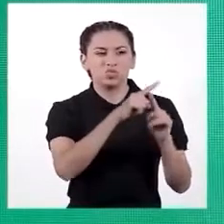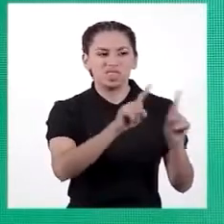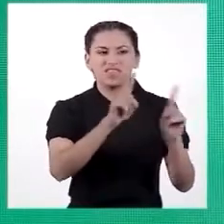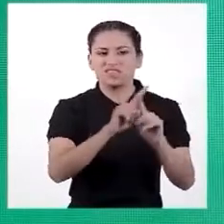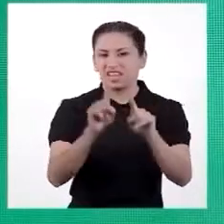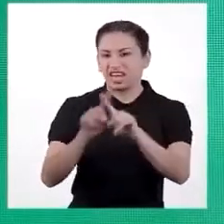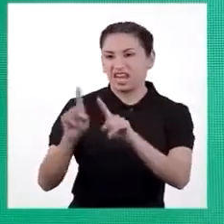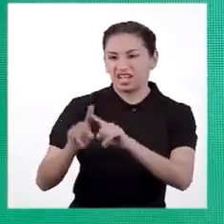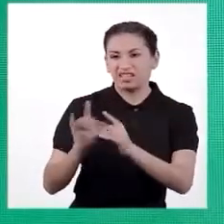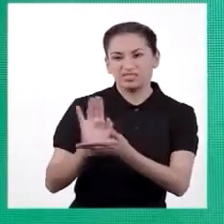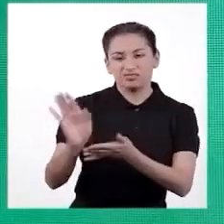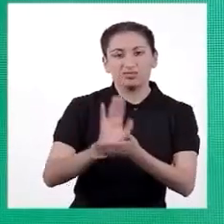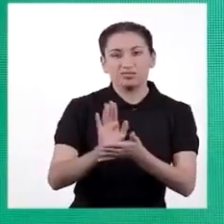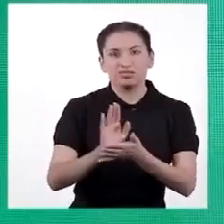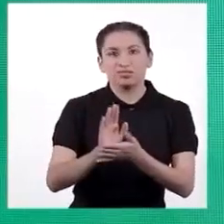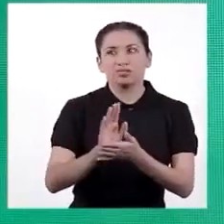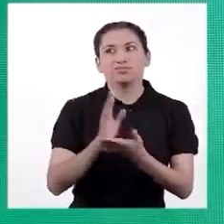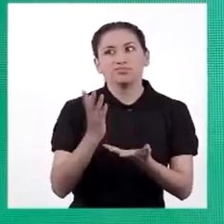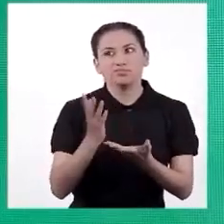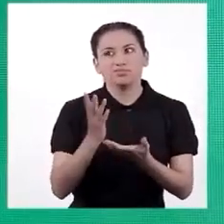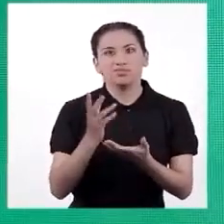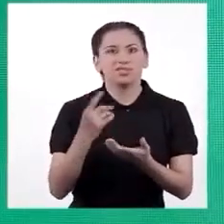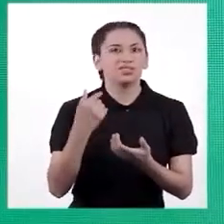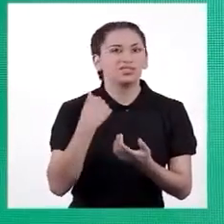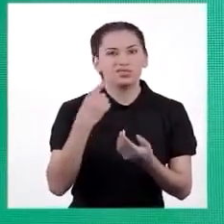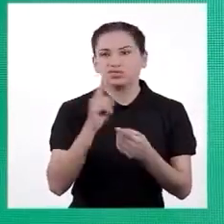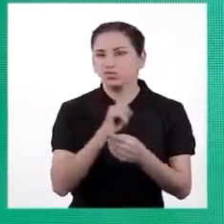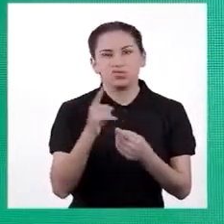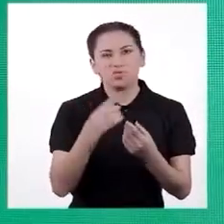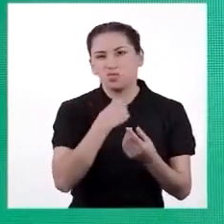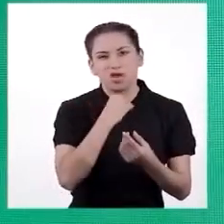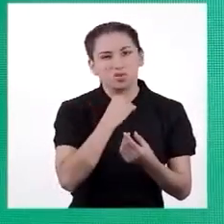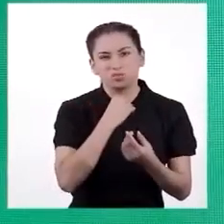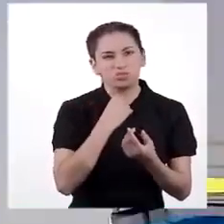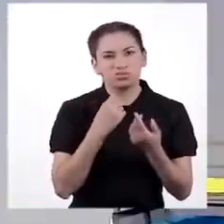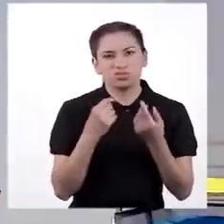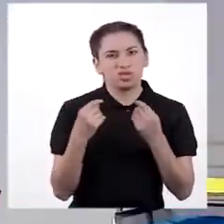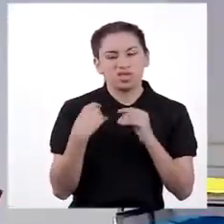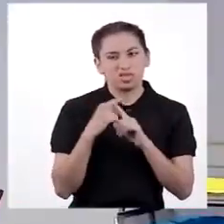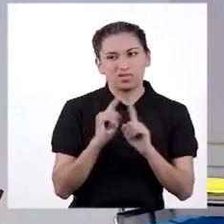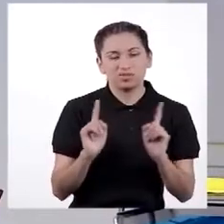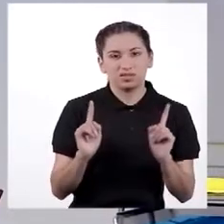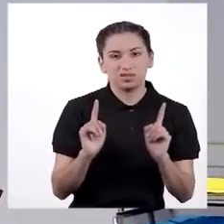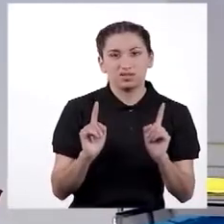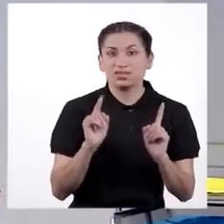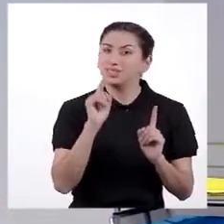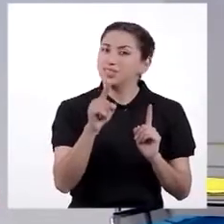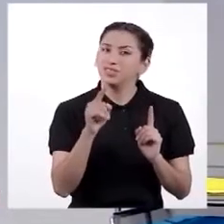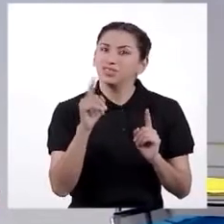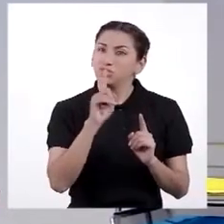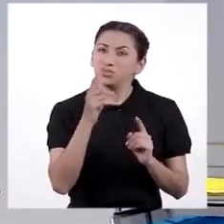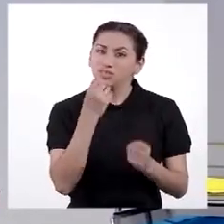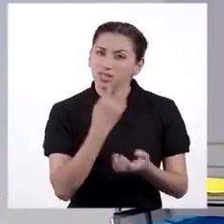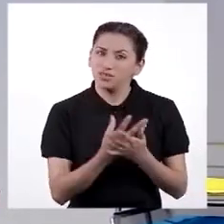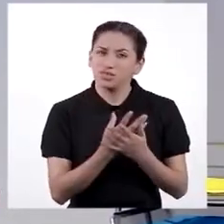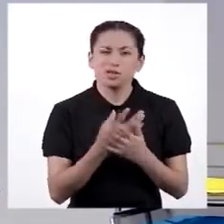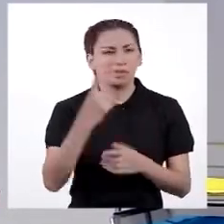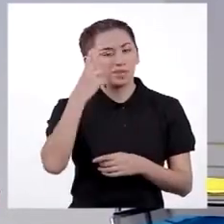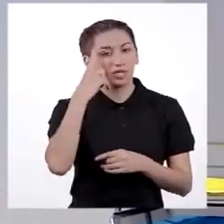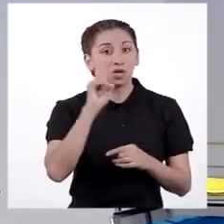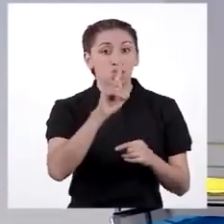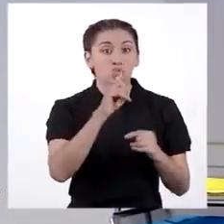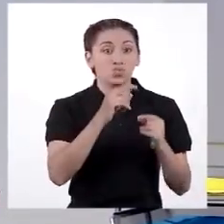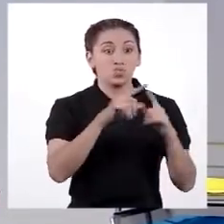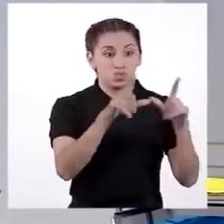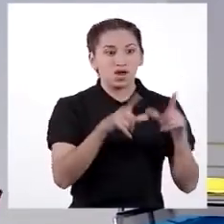diferente, obviamente vas a dejar de verle el lado bueno a la diferencia. ¿Y no son contradictorios estos resultados? Por un